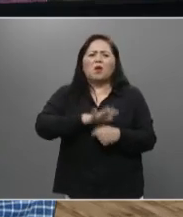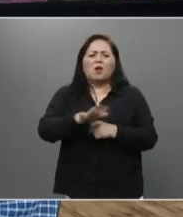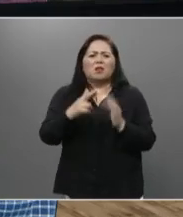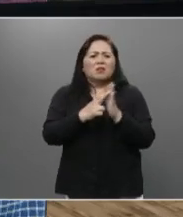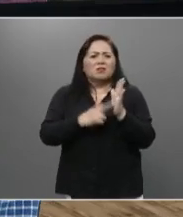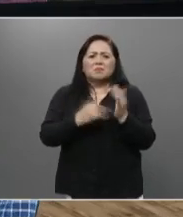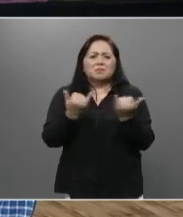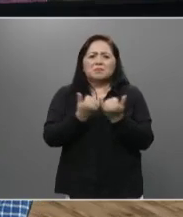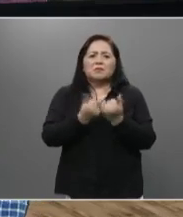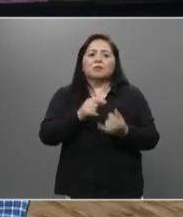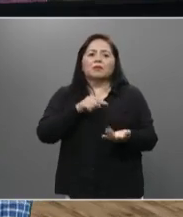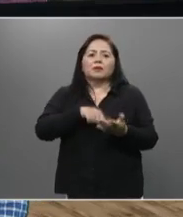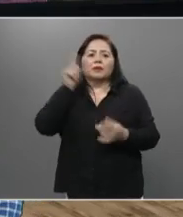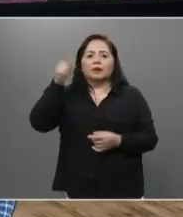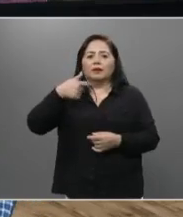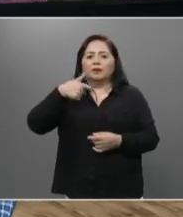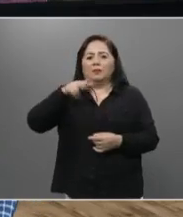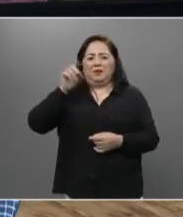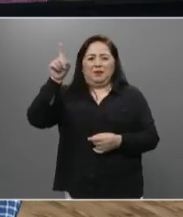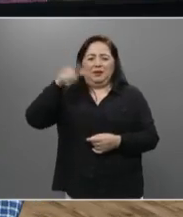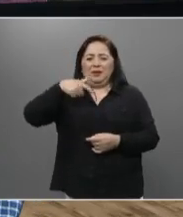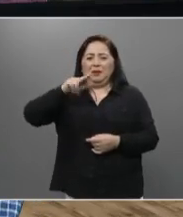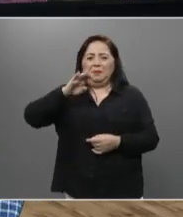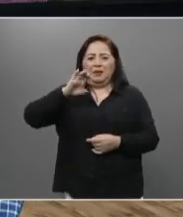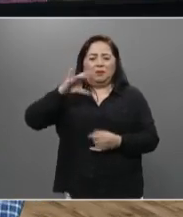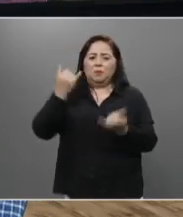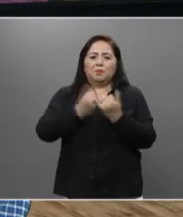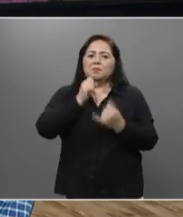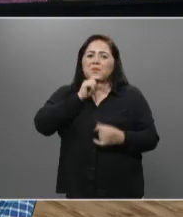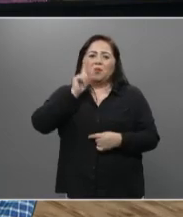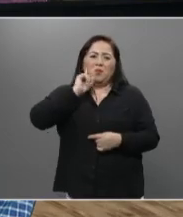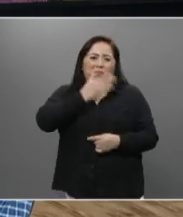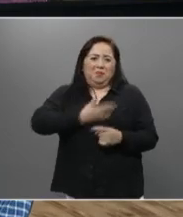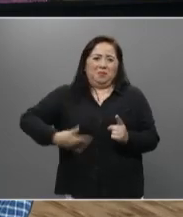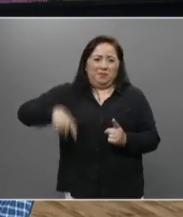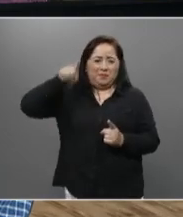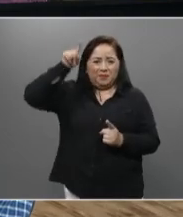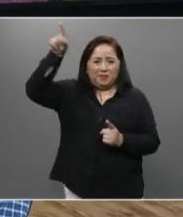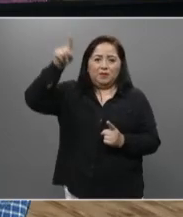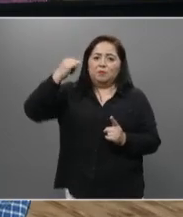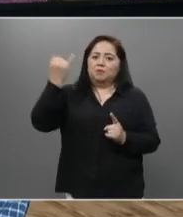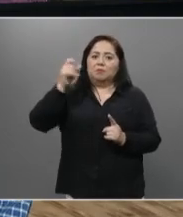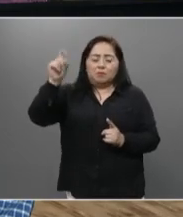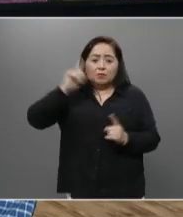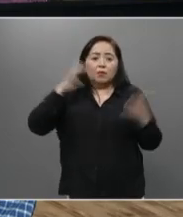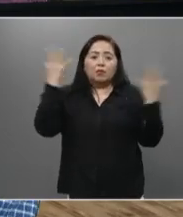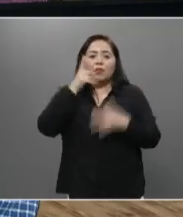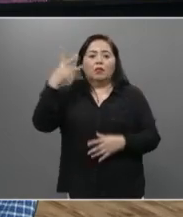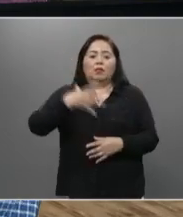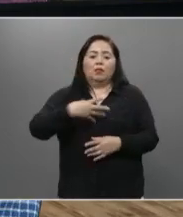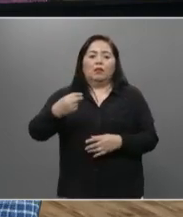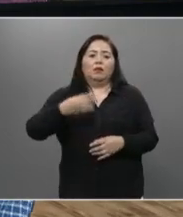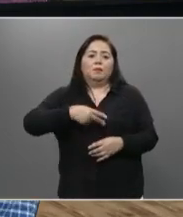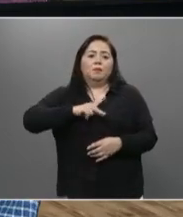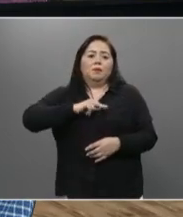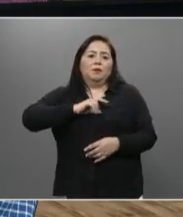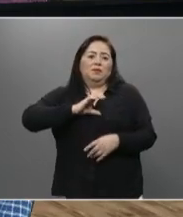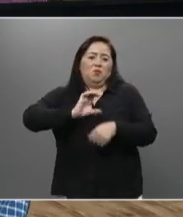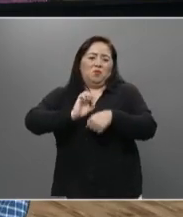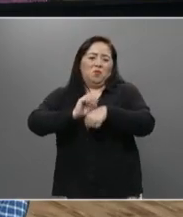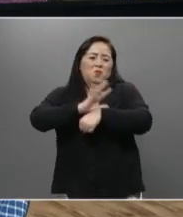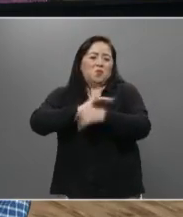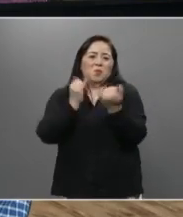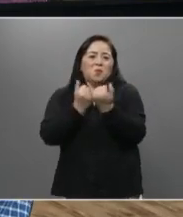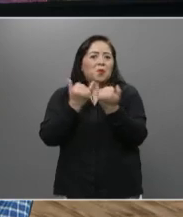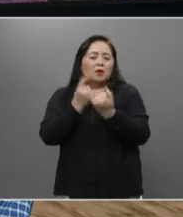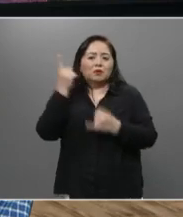tomando en este momento en Quebec, donde hasta la primera dama tuvo contagio de coronavirus. Es decir, ellos están en una